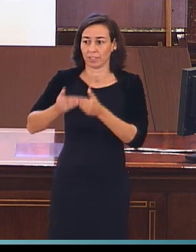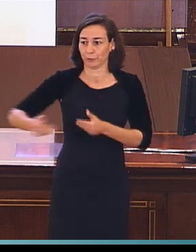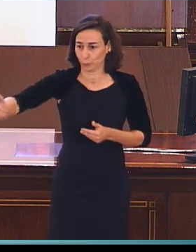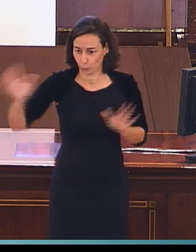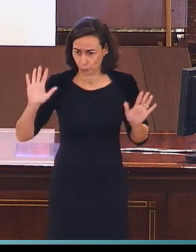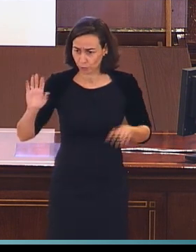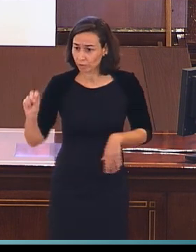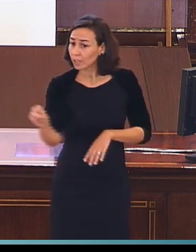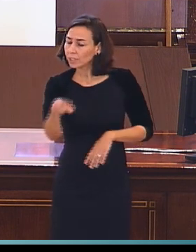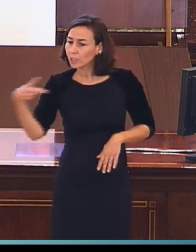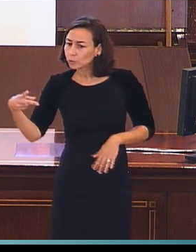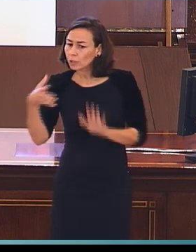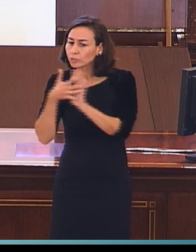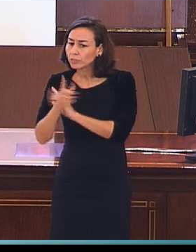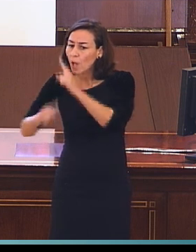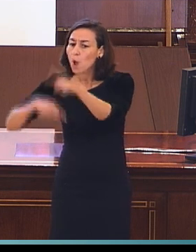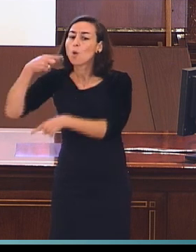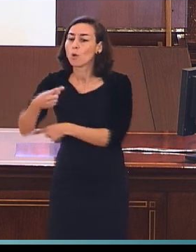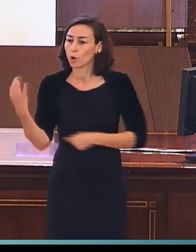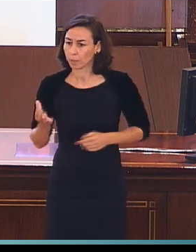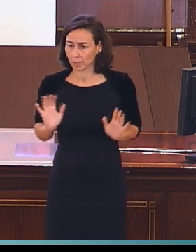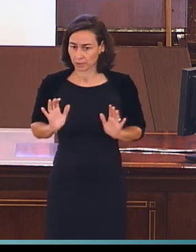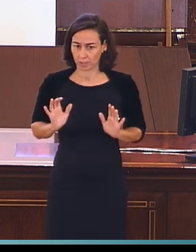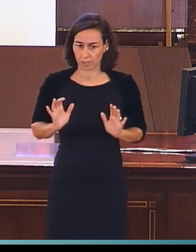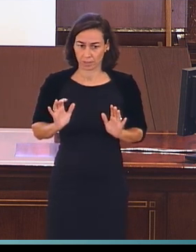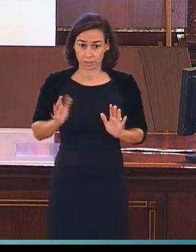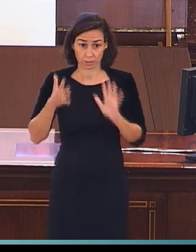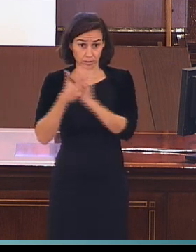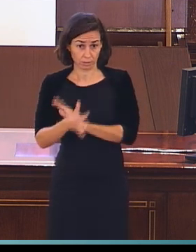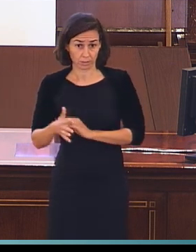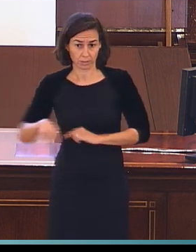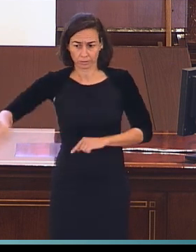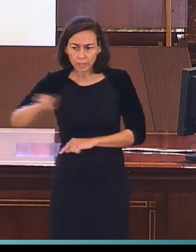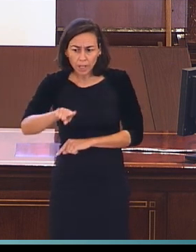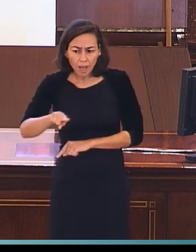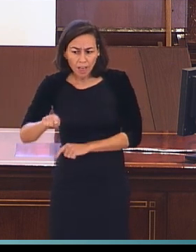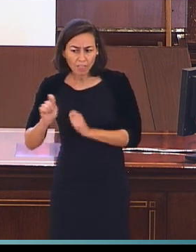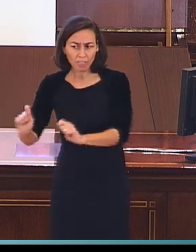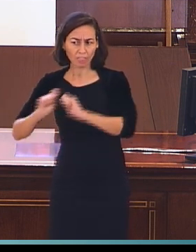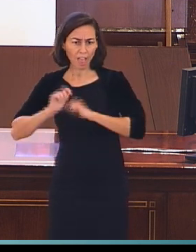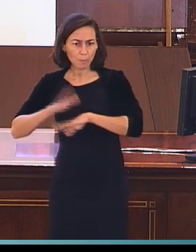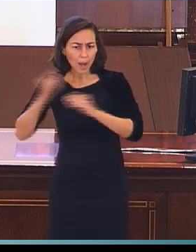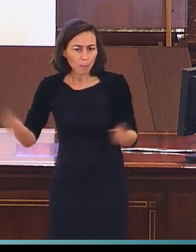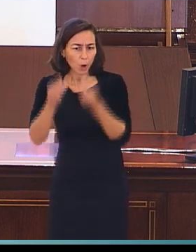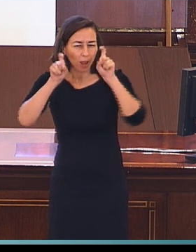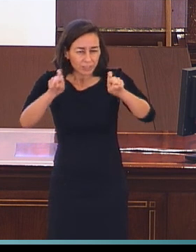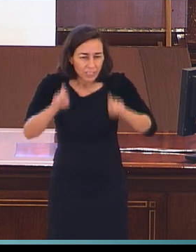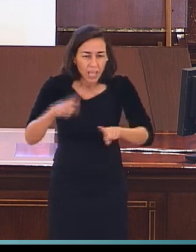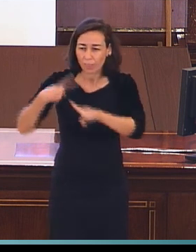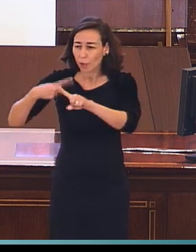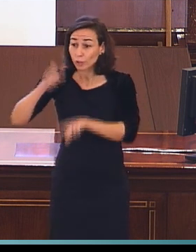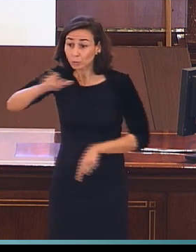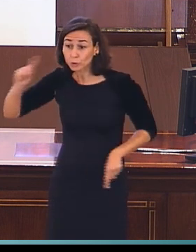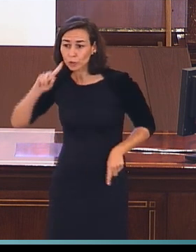Esos resultados, ¿qué implicaciones tiene para mejorar la enseñanza, la educación, la calidad de vida de las personas